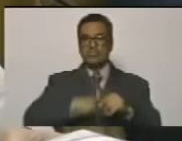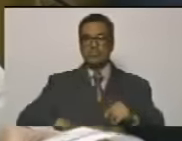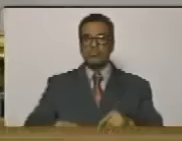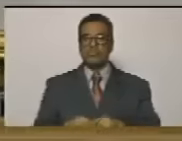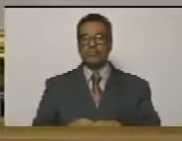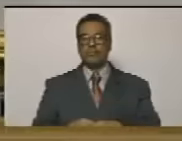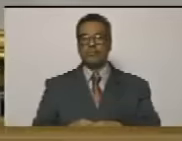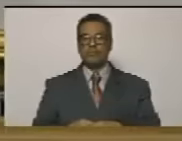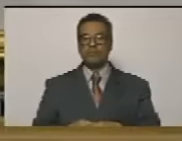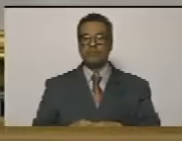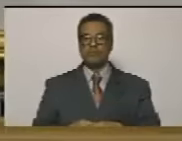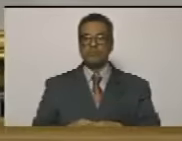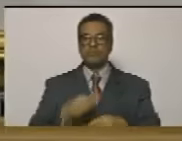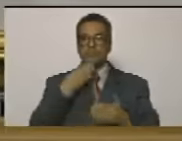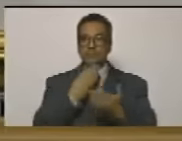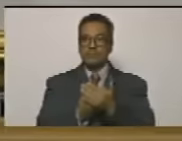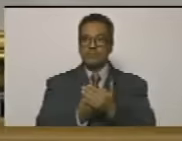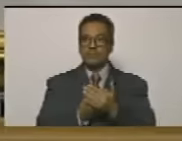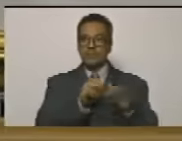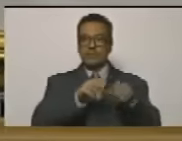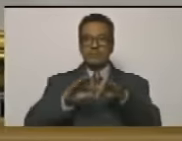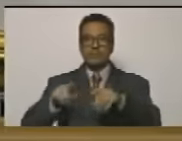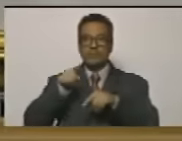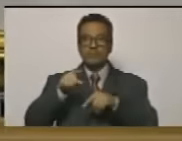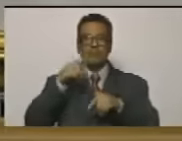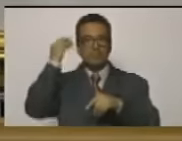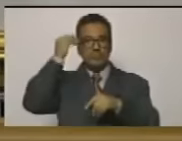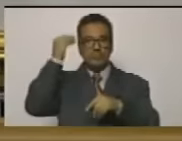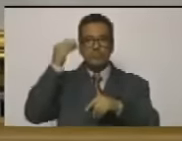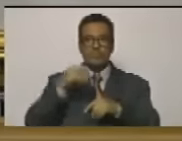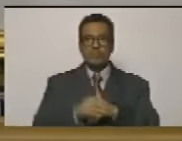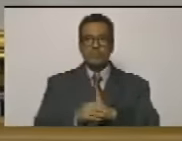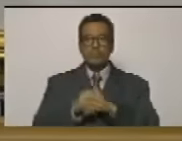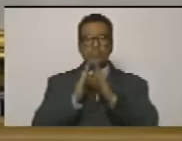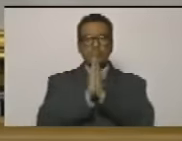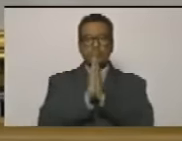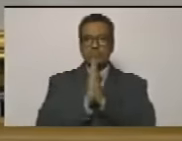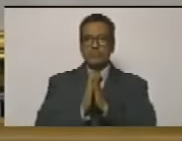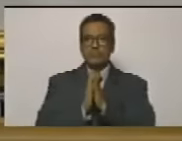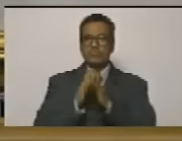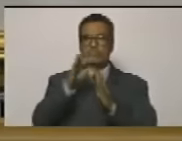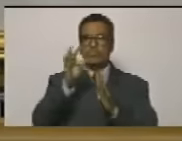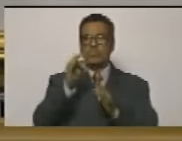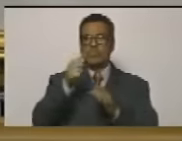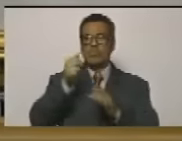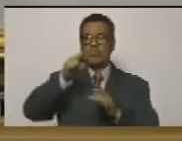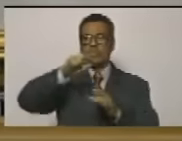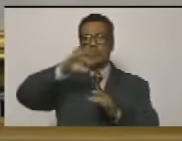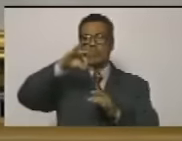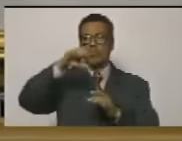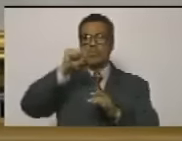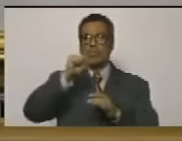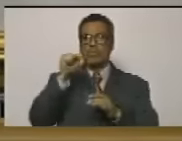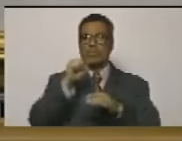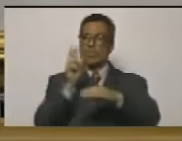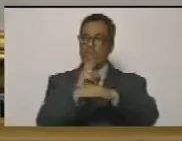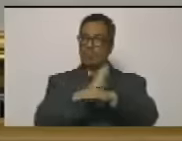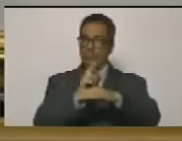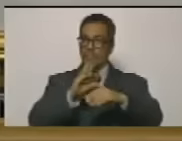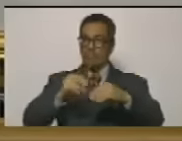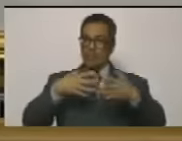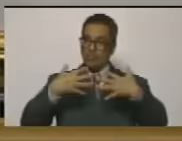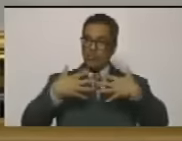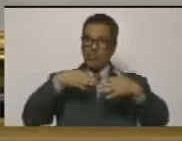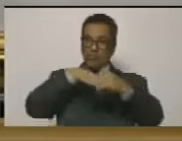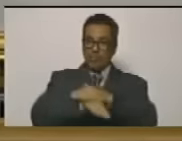ciudadano presidente. Gracias, secretaria. En cuenta, por favor, diputado Faría Tortosa. Tenemos la mayor celeridad posible para ver si